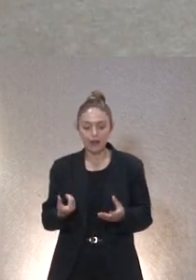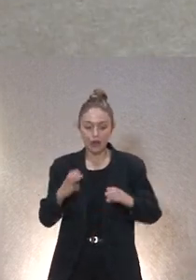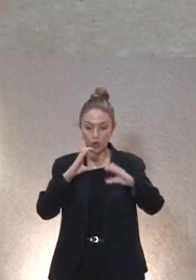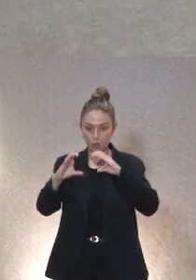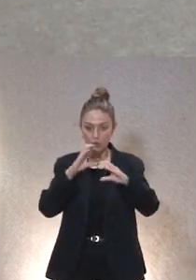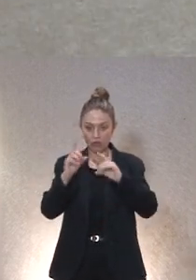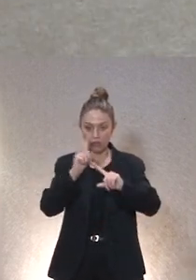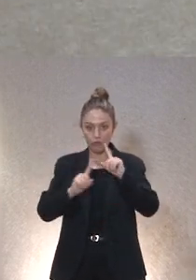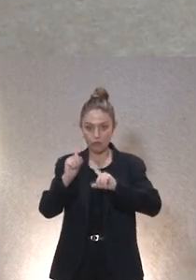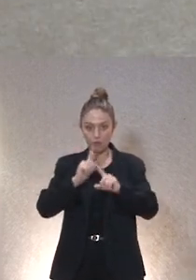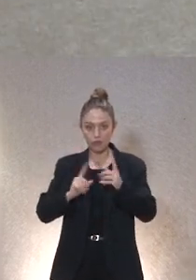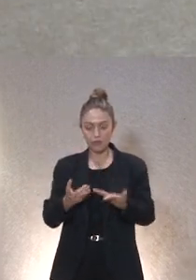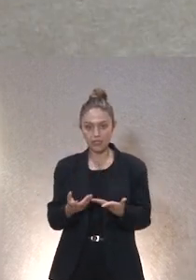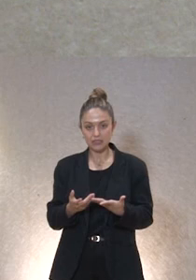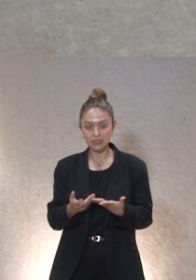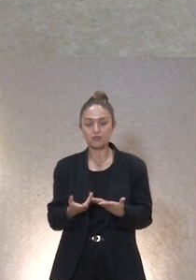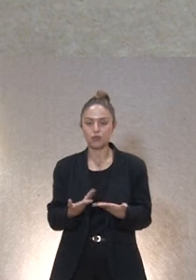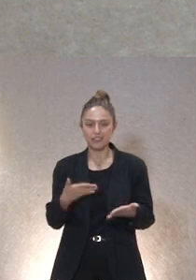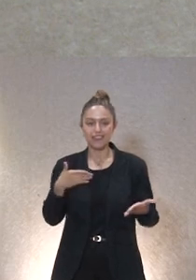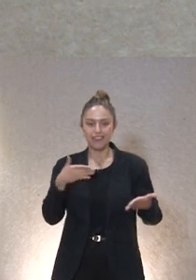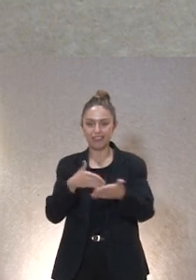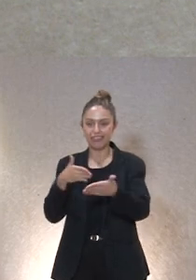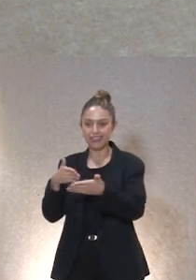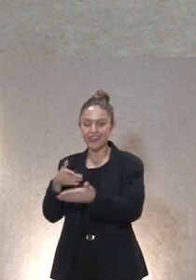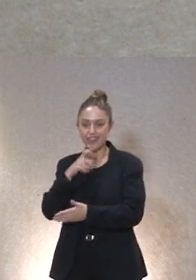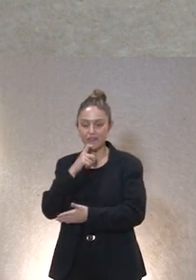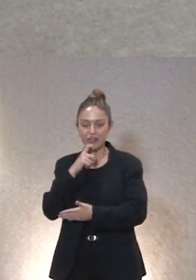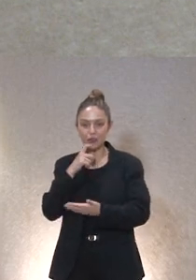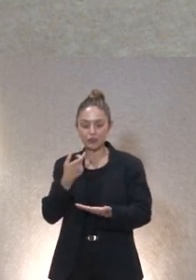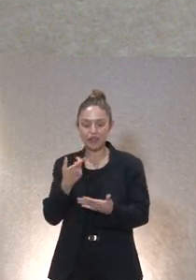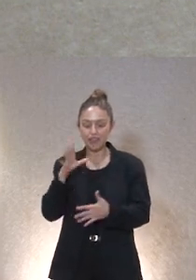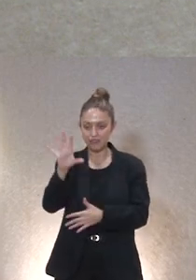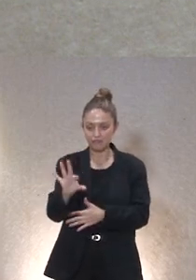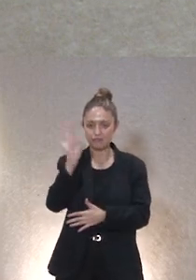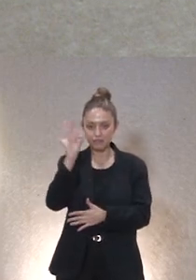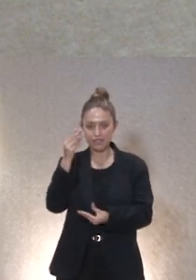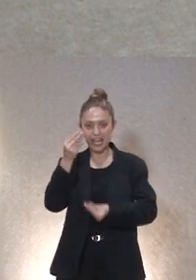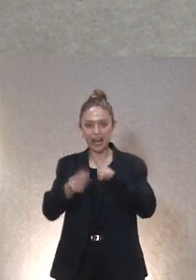comunicación esas personas tienen una dificultad elaborativa de su decisión ¿no?